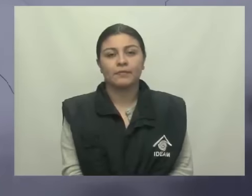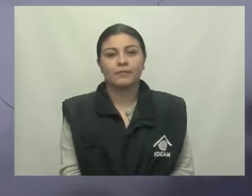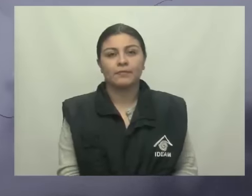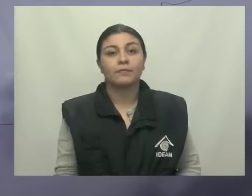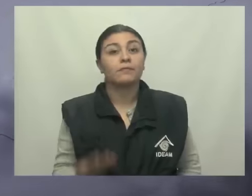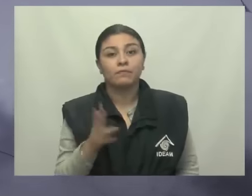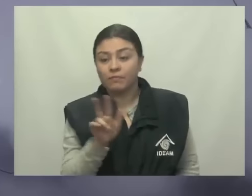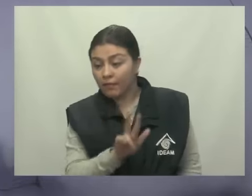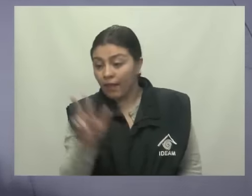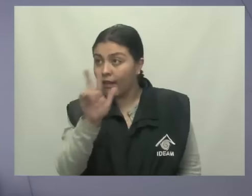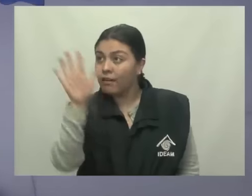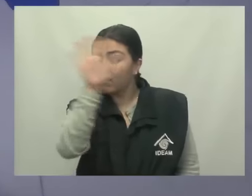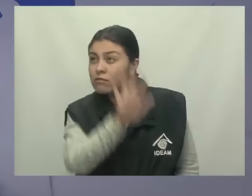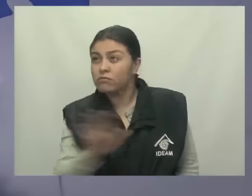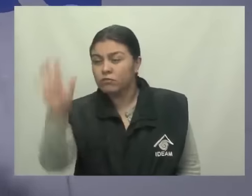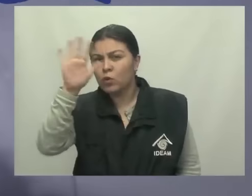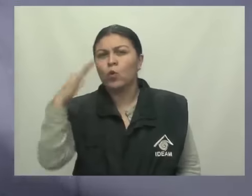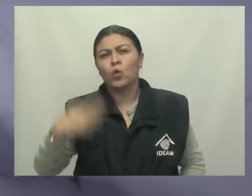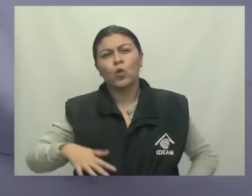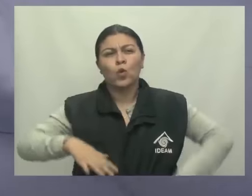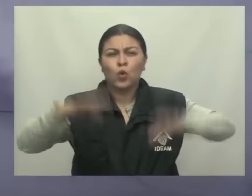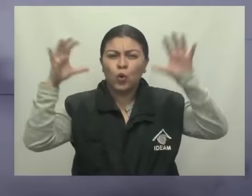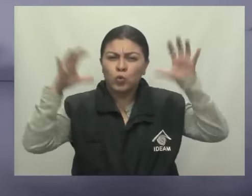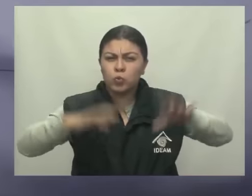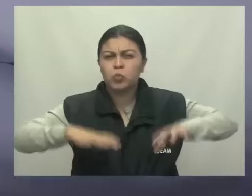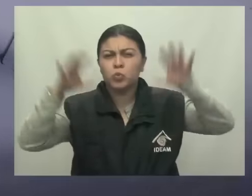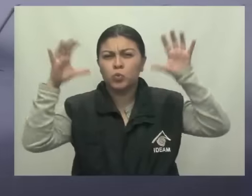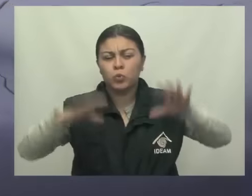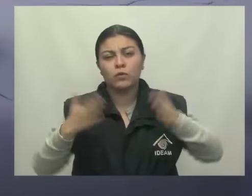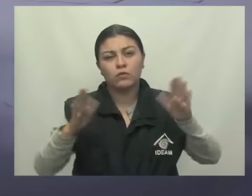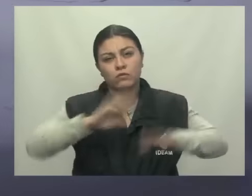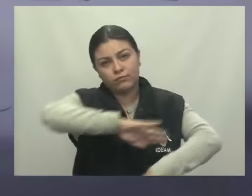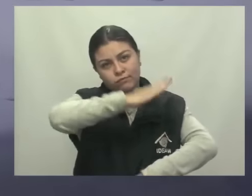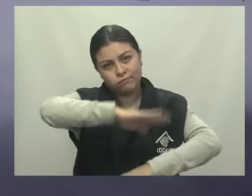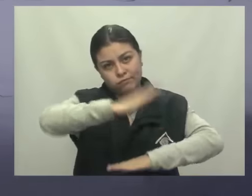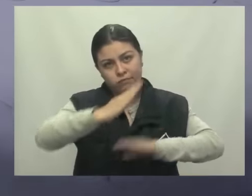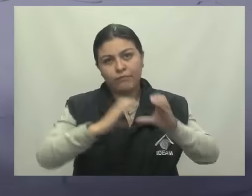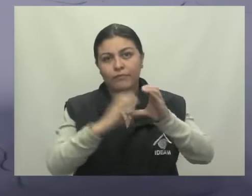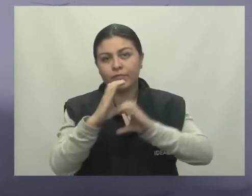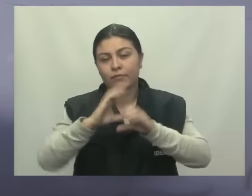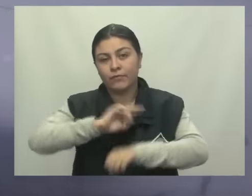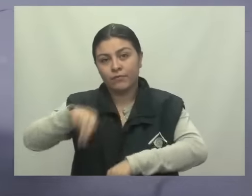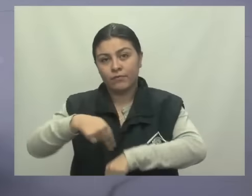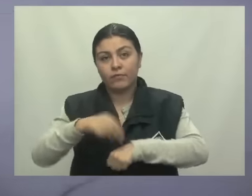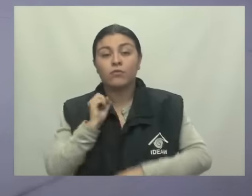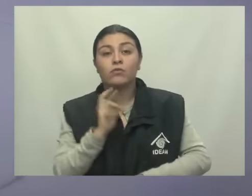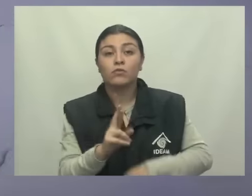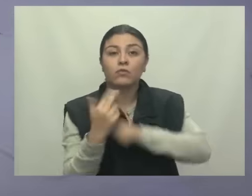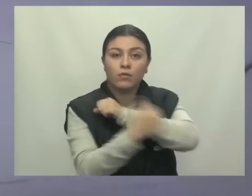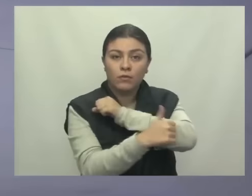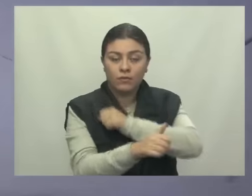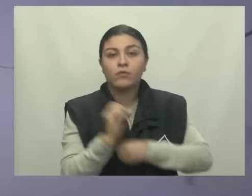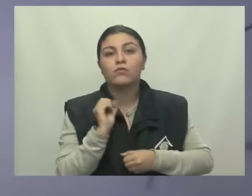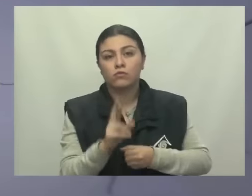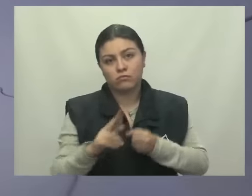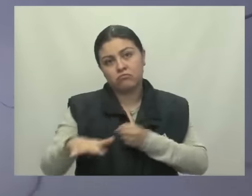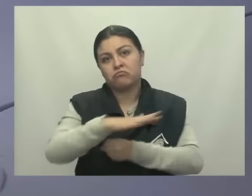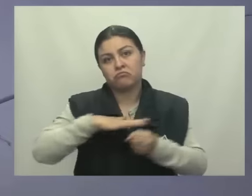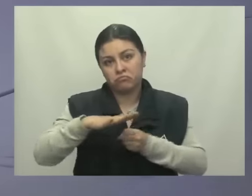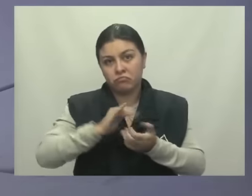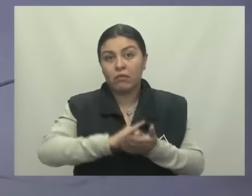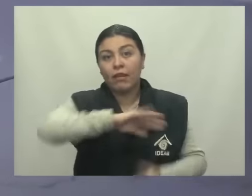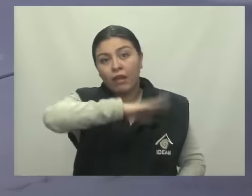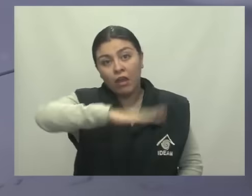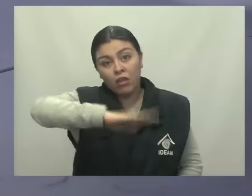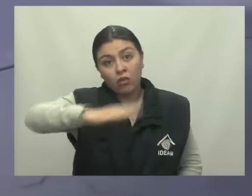Hacia la zona andina habrá tiempo de lluvias ligeras en las montañas del Cauca y Nariño, en el sur de Boyacá y sur de Antioquia, con tiempo seco para